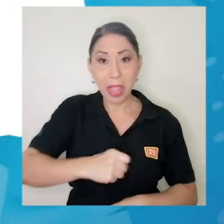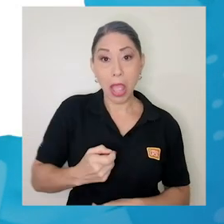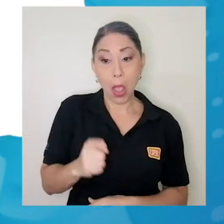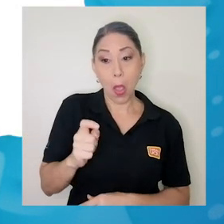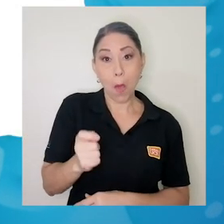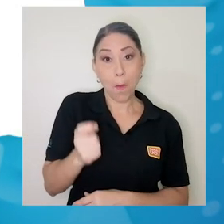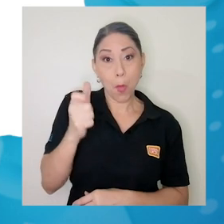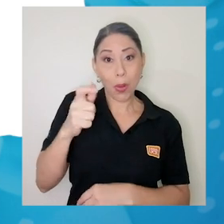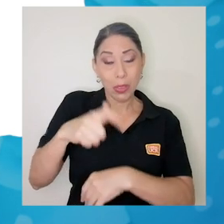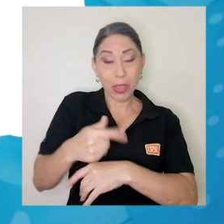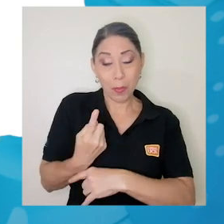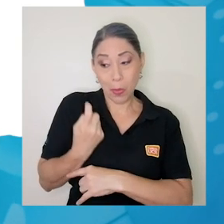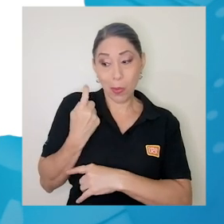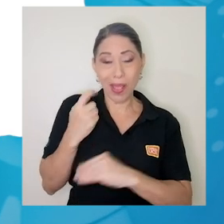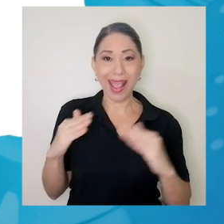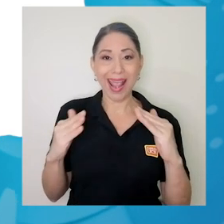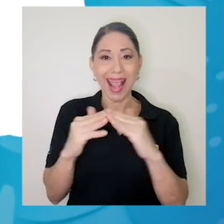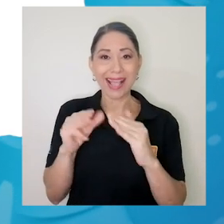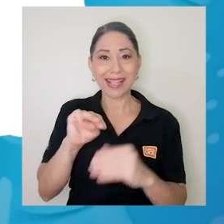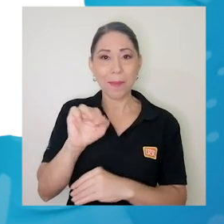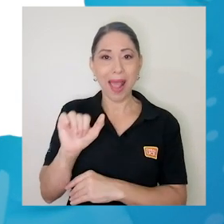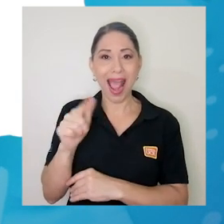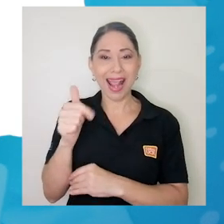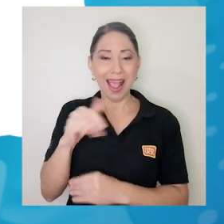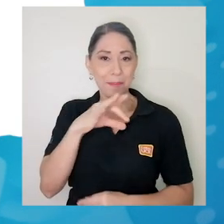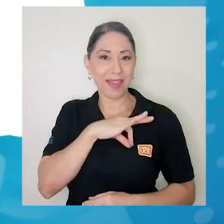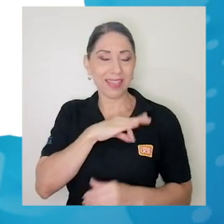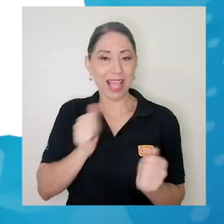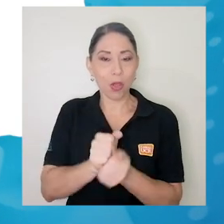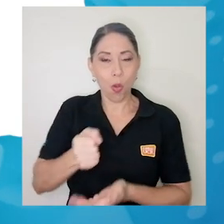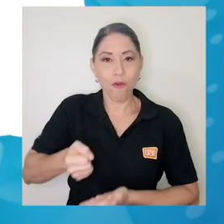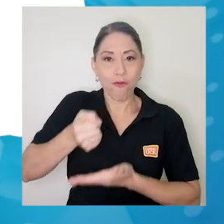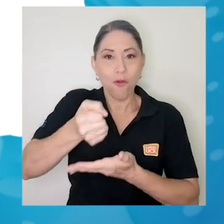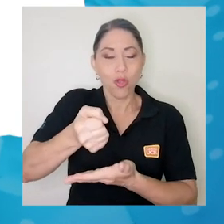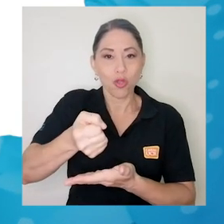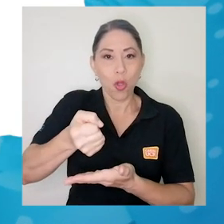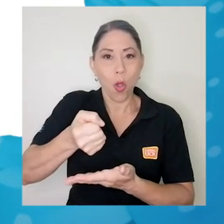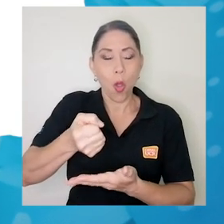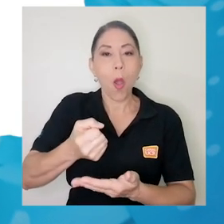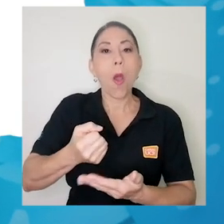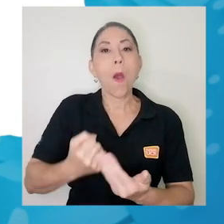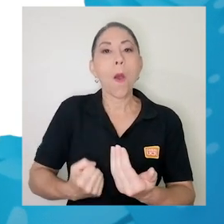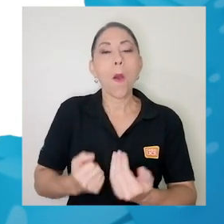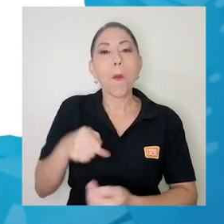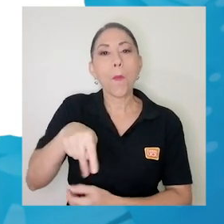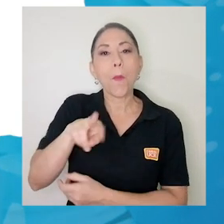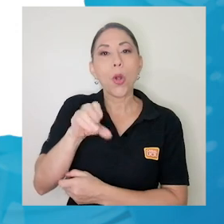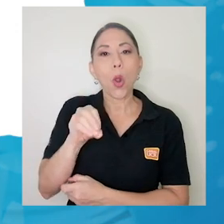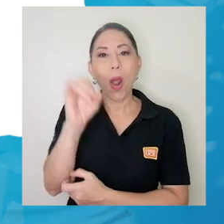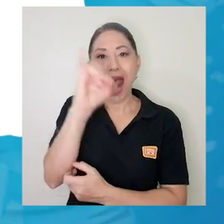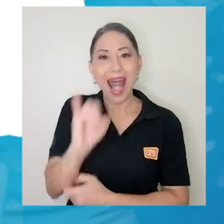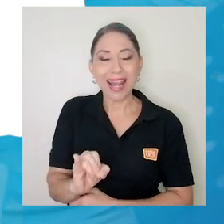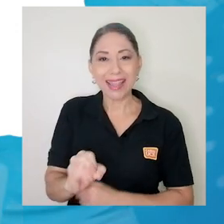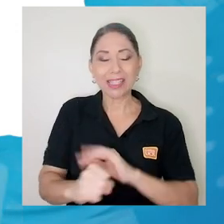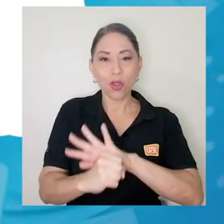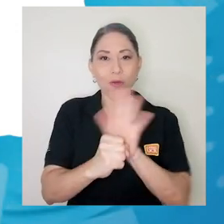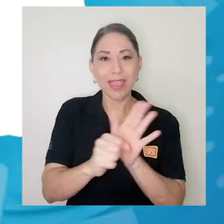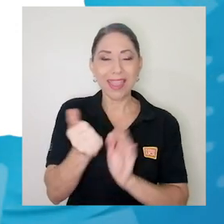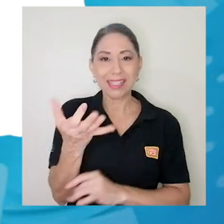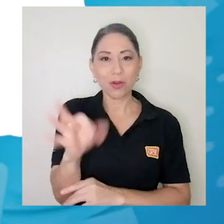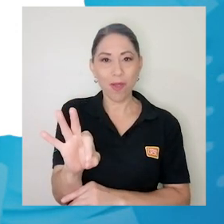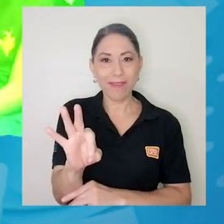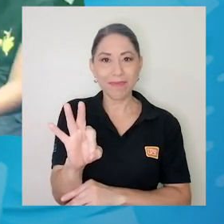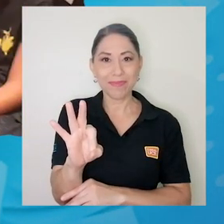Recientemente, Casa Maga fue beneficiada con el Fondo Pro Artes COVID-19, otorgado por el Ministerio de